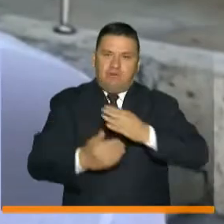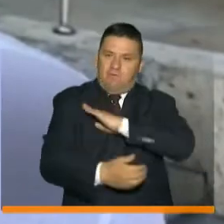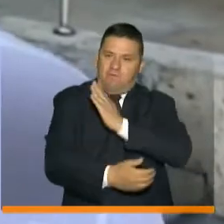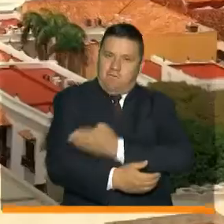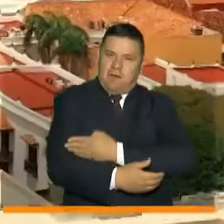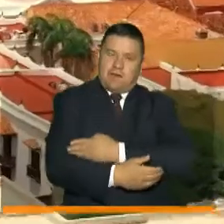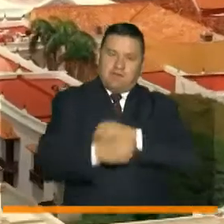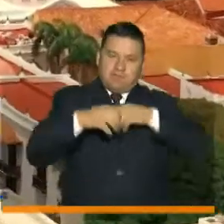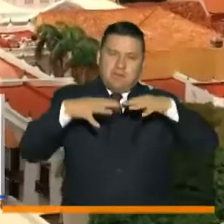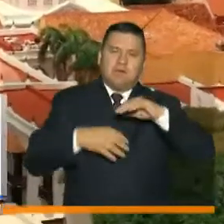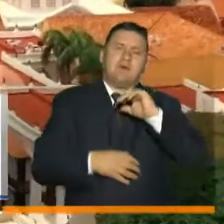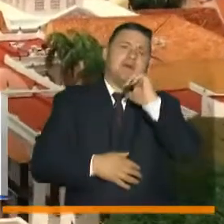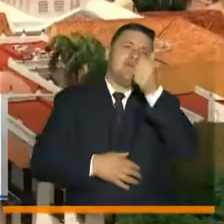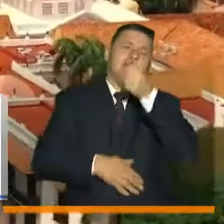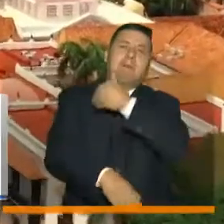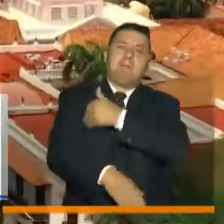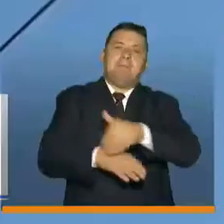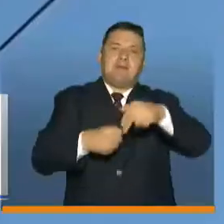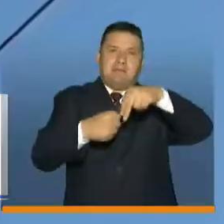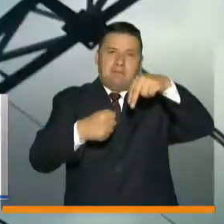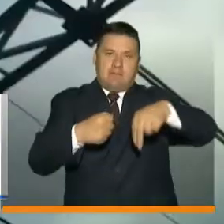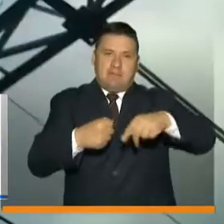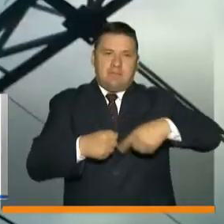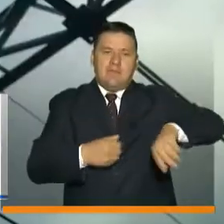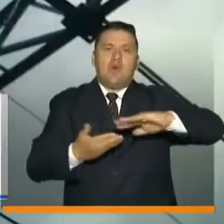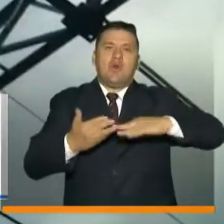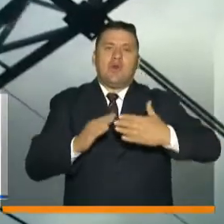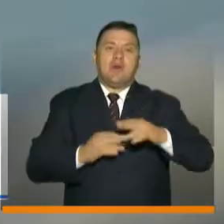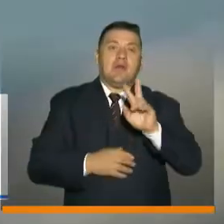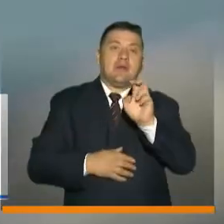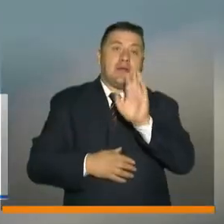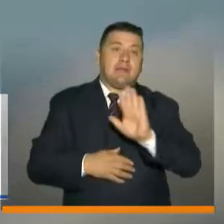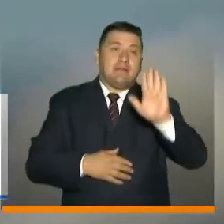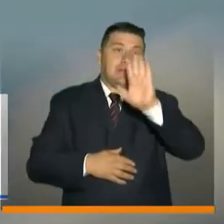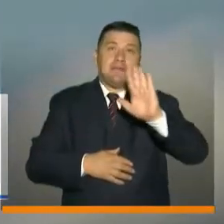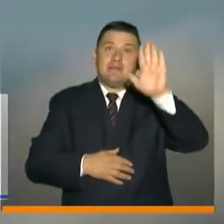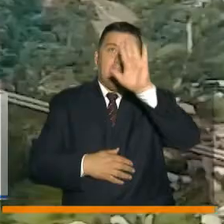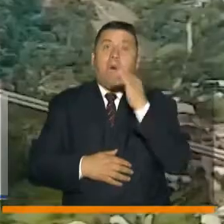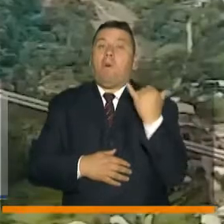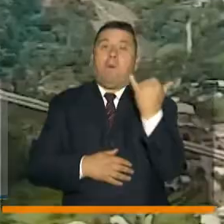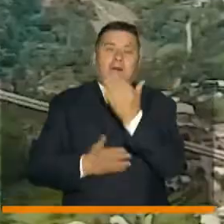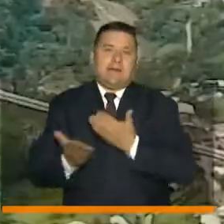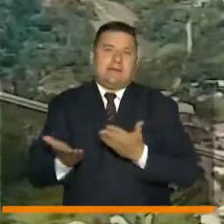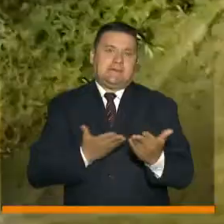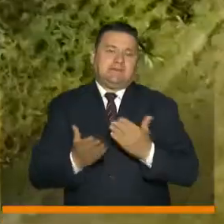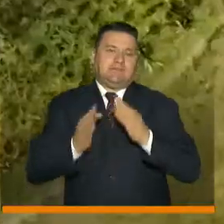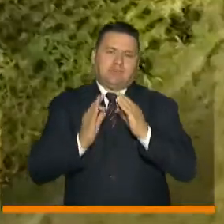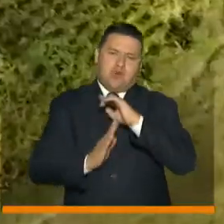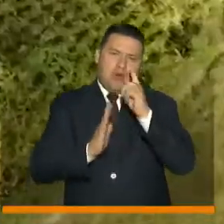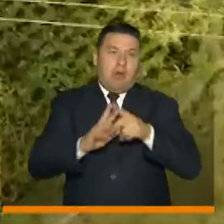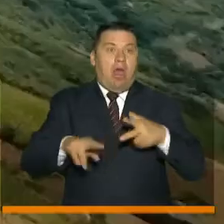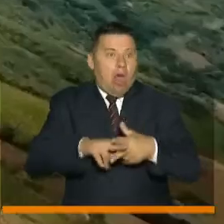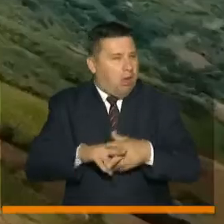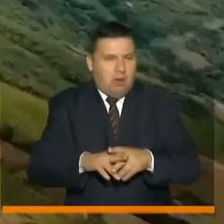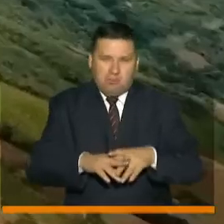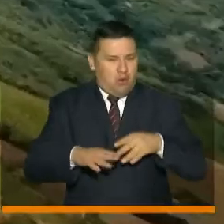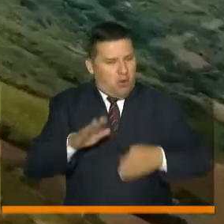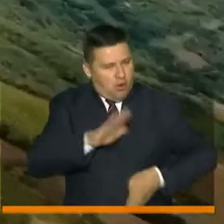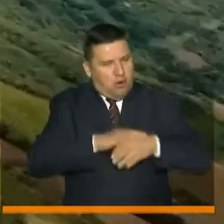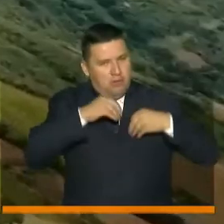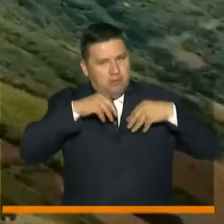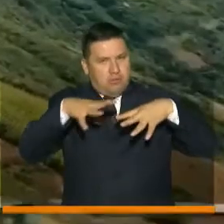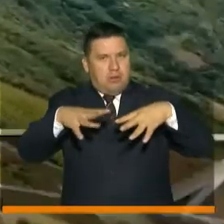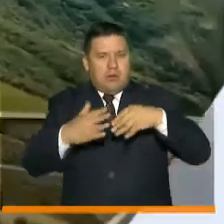y estable. Más de 10 millones de habitantes de 7 departamentos contarán con un servicio ininterrumpido y sin